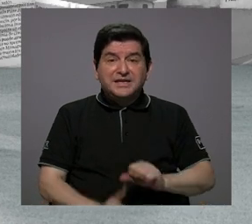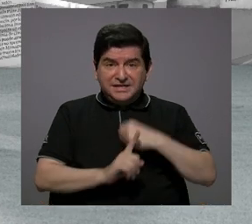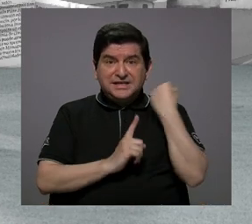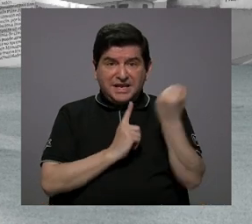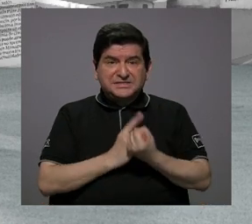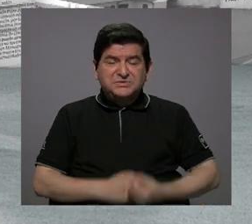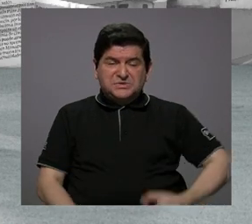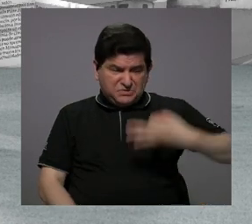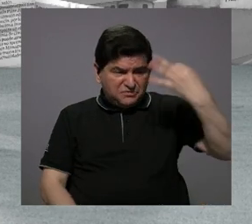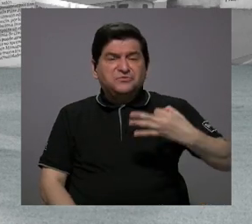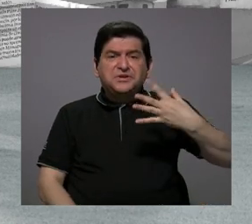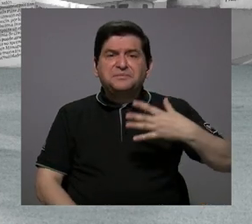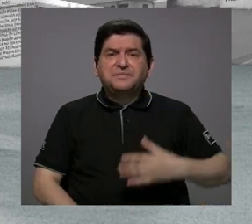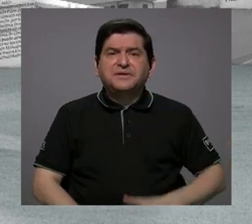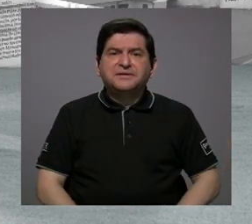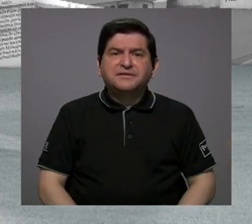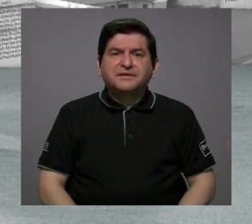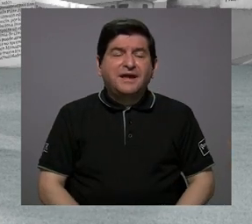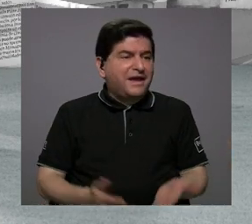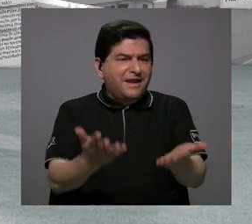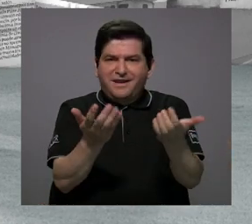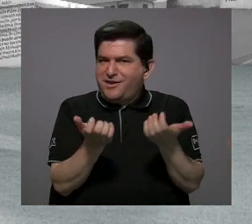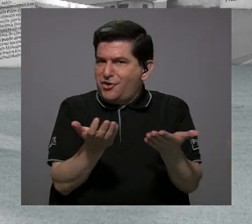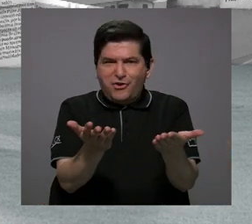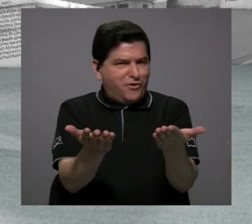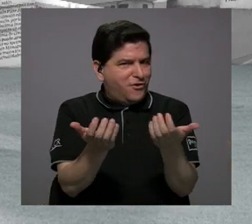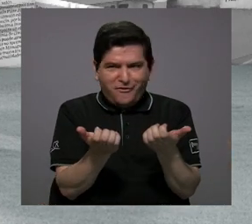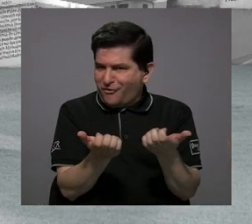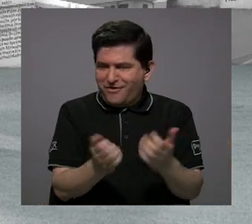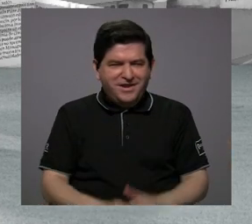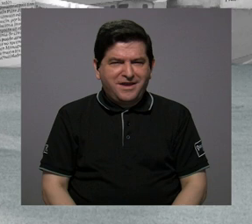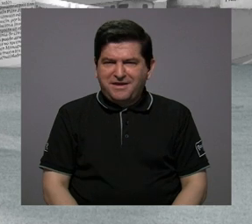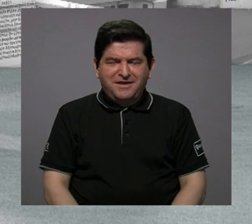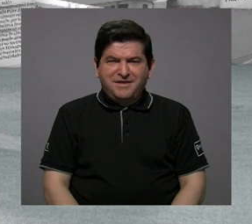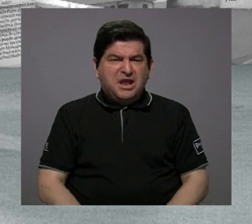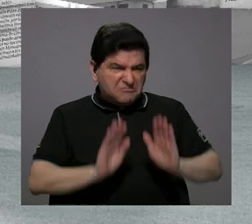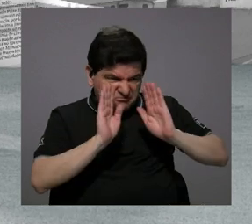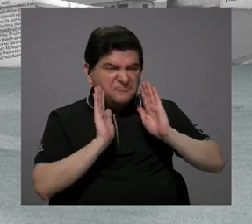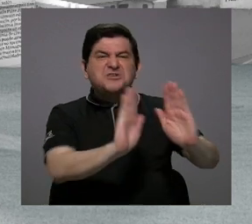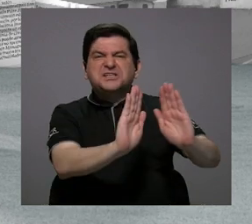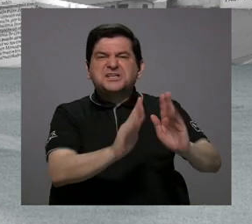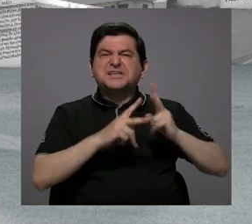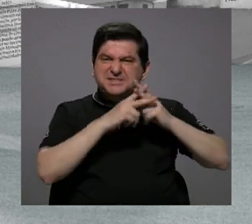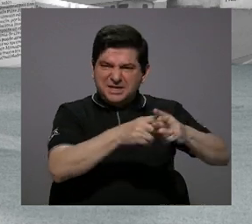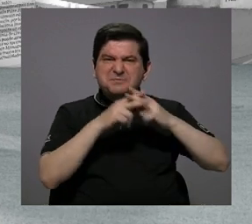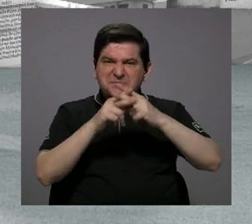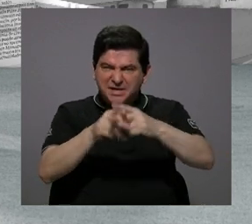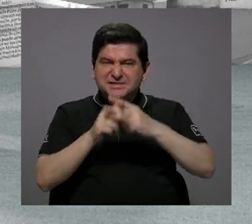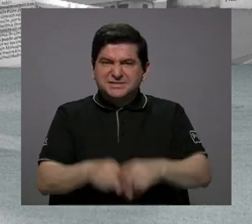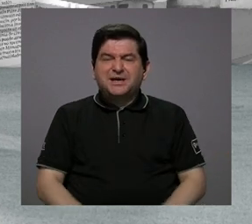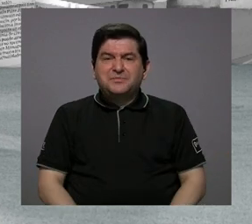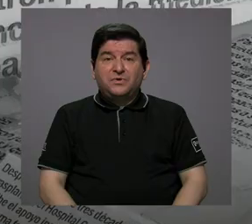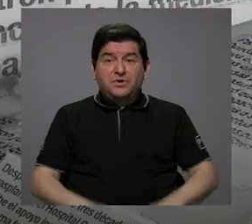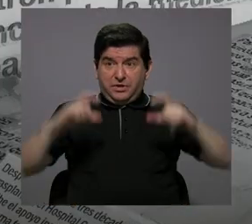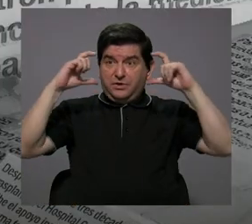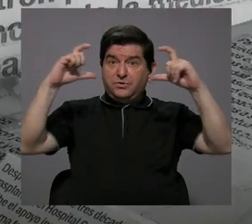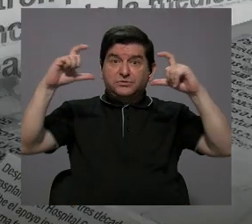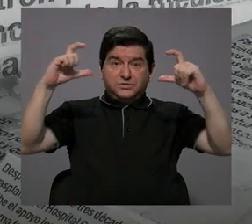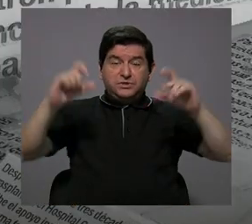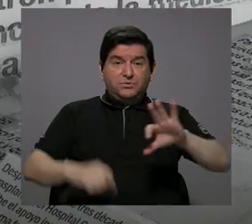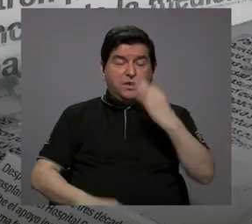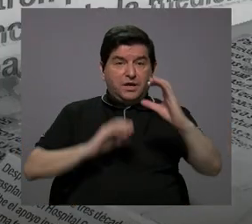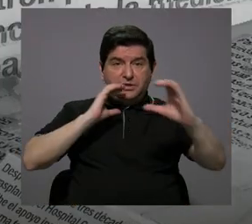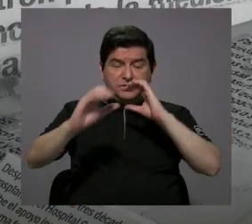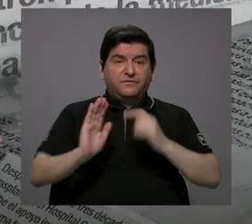está sentado en que no quiere, prefiere rechazar préstamos porque esos son los titulares de los